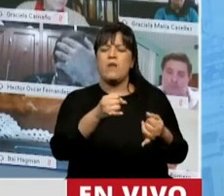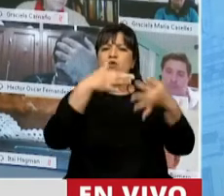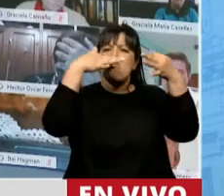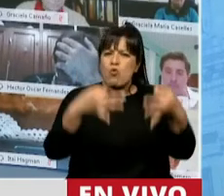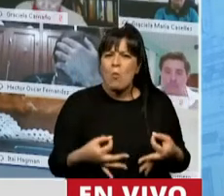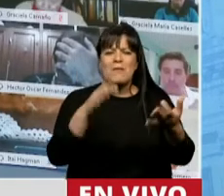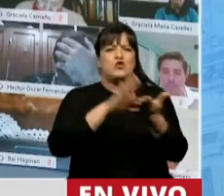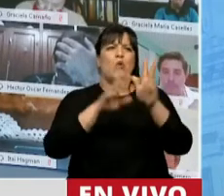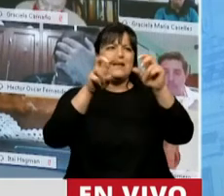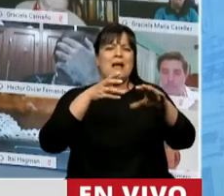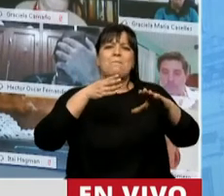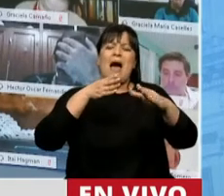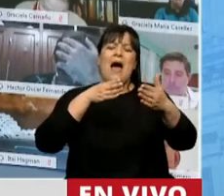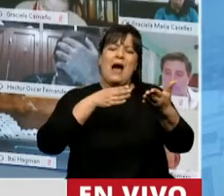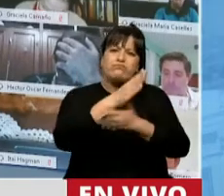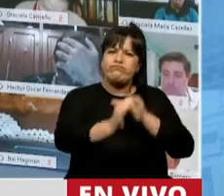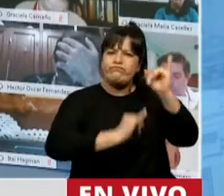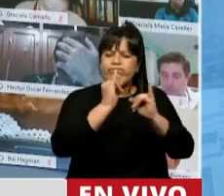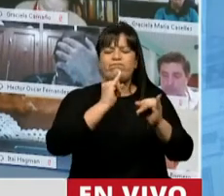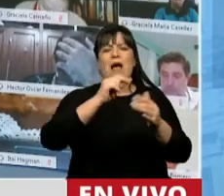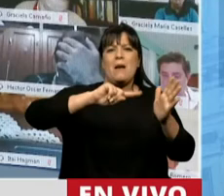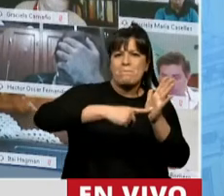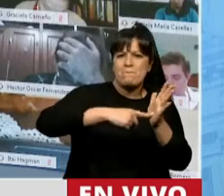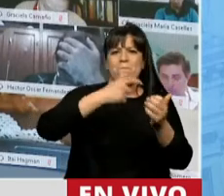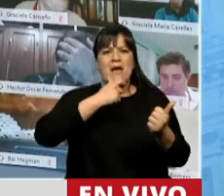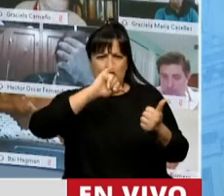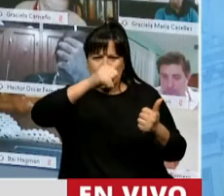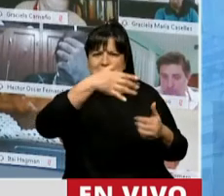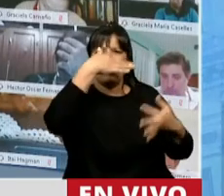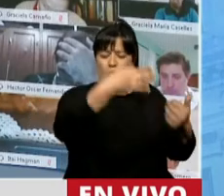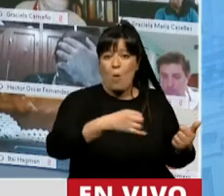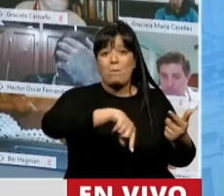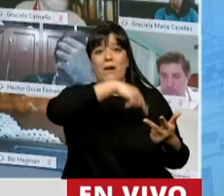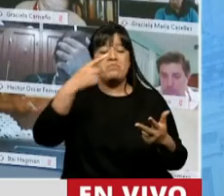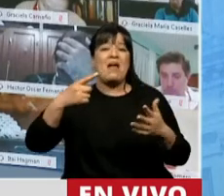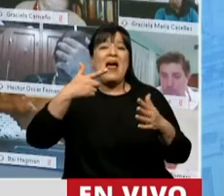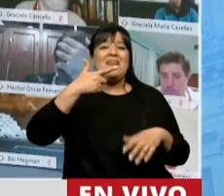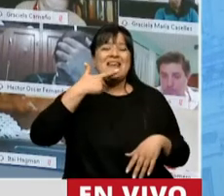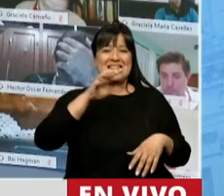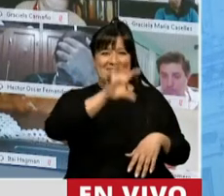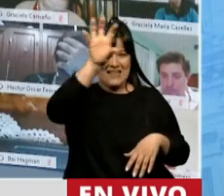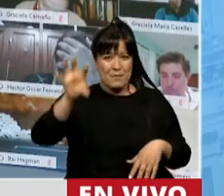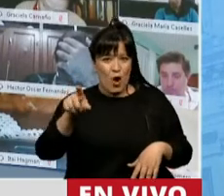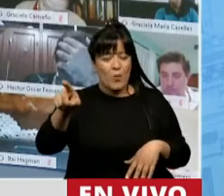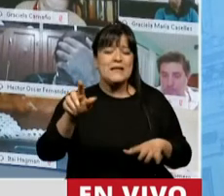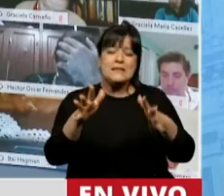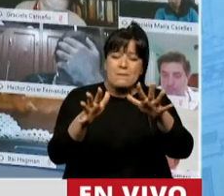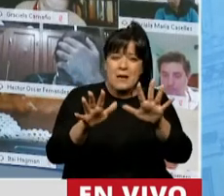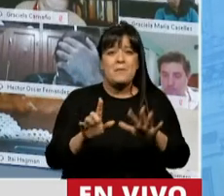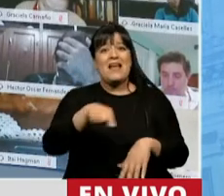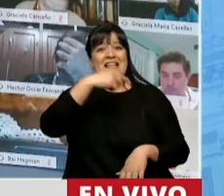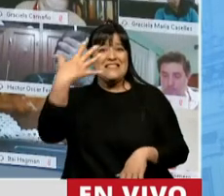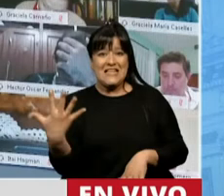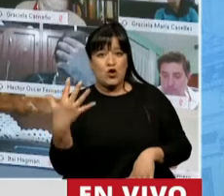acceso a la información, dos distritos, Cava y Mendoza, hay otros 17 que promedian los distintos indicadores y cinco